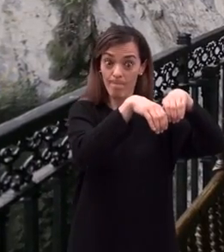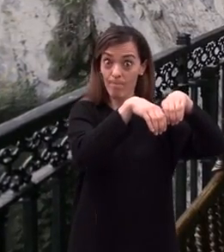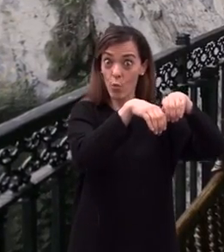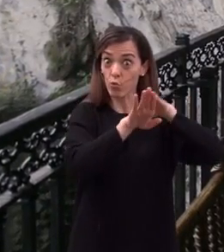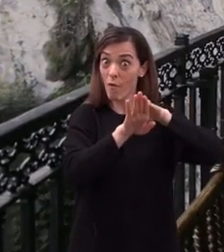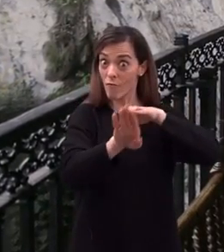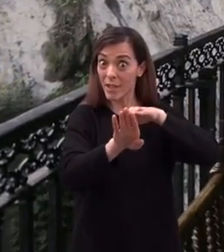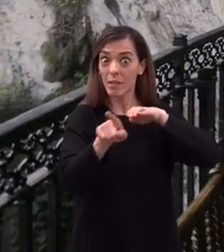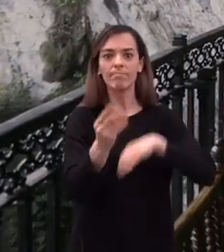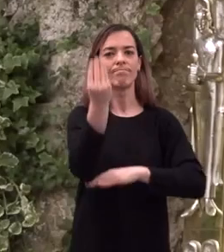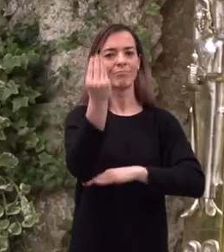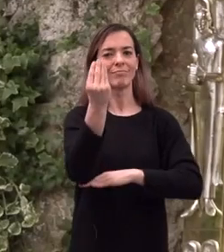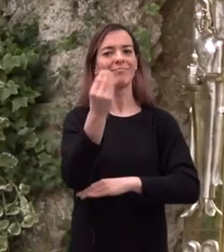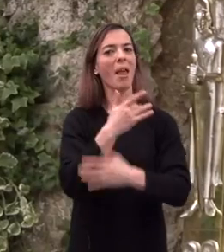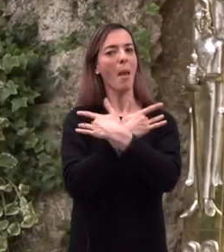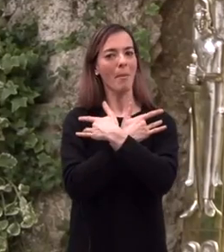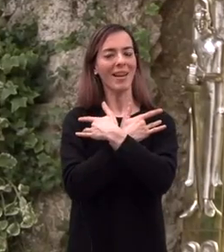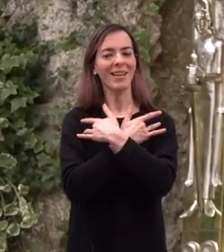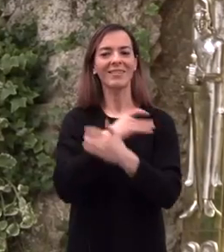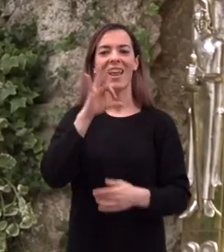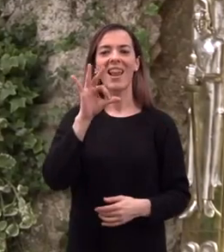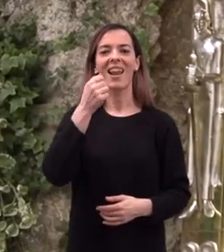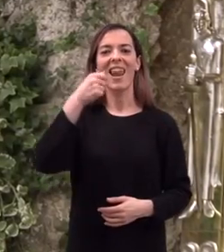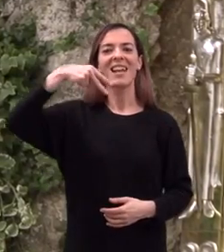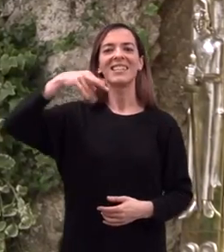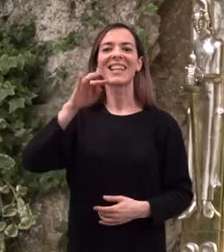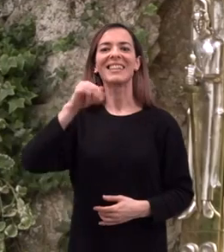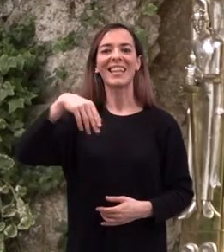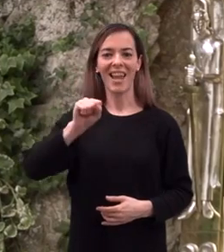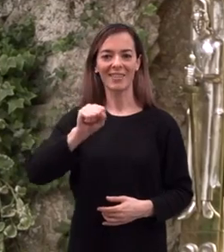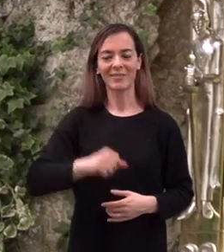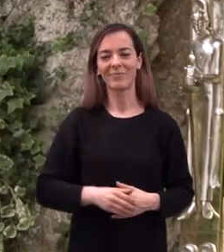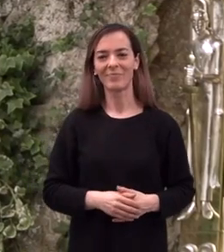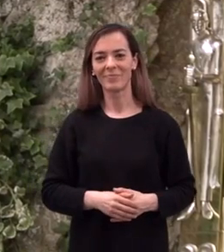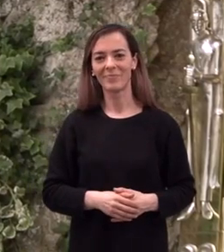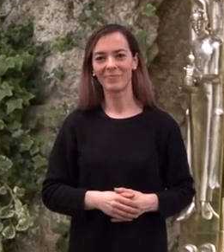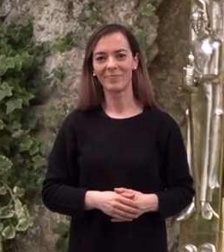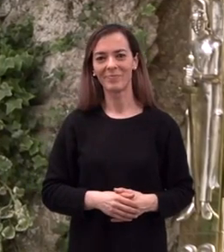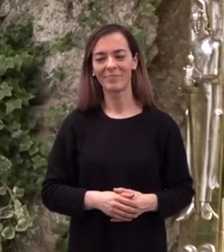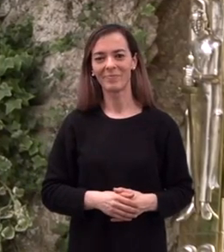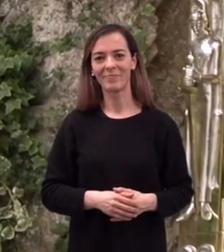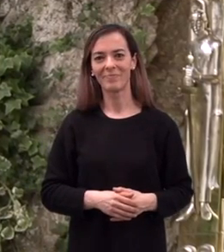Frente a ella se colocó la imagen de Nuestra Señora, la Santina.